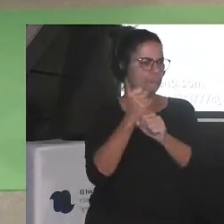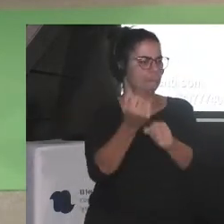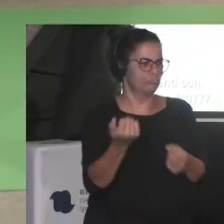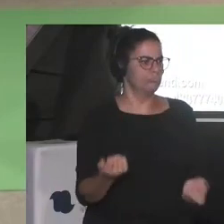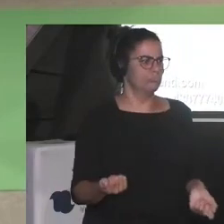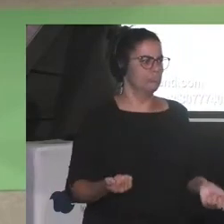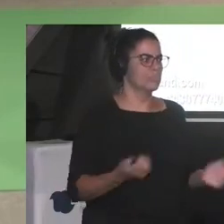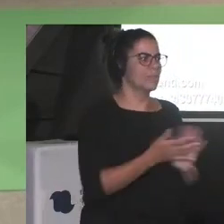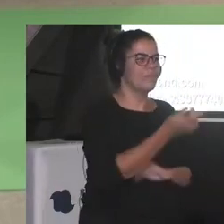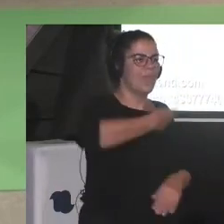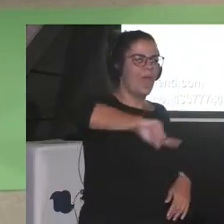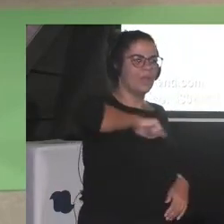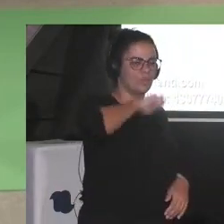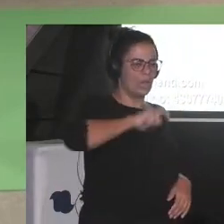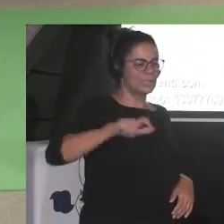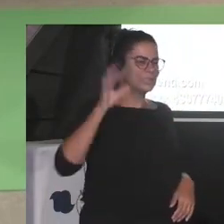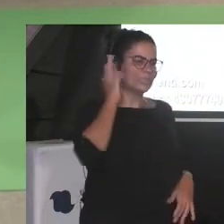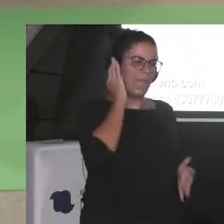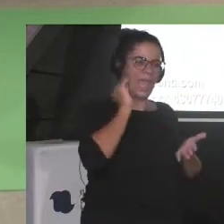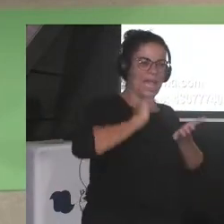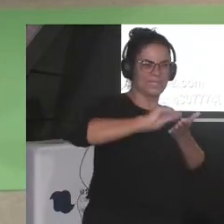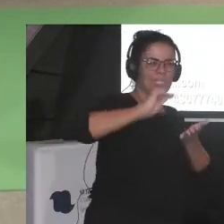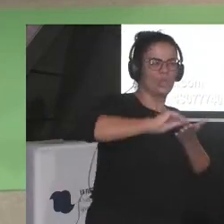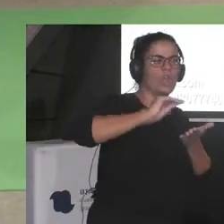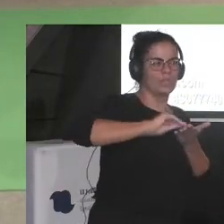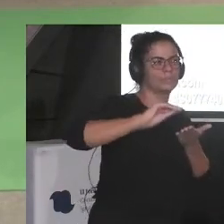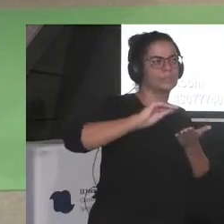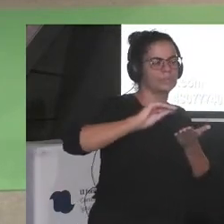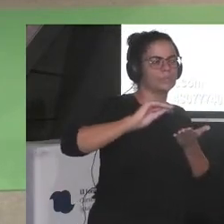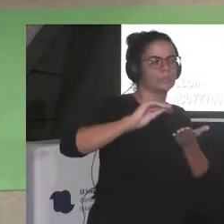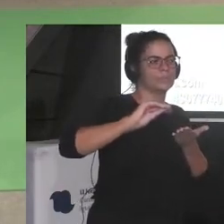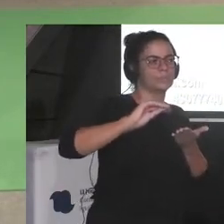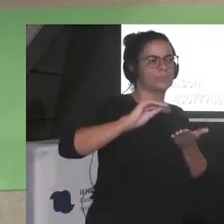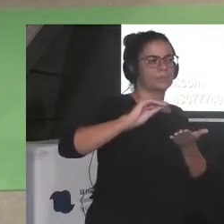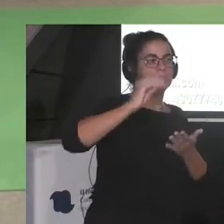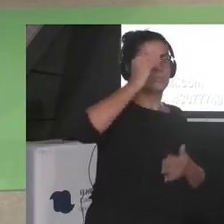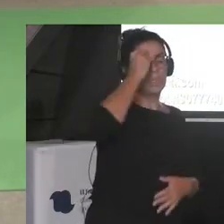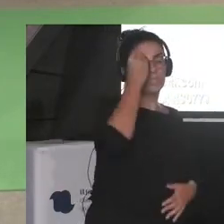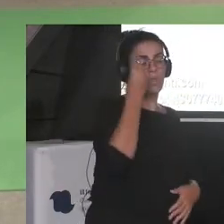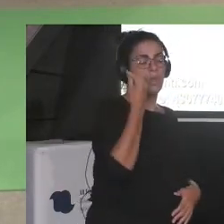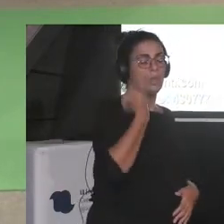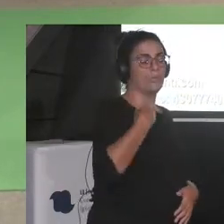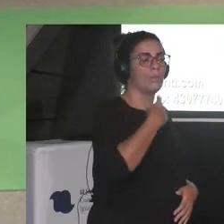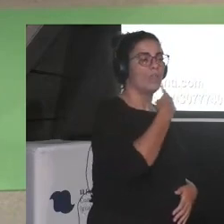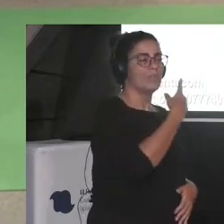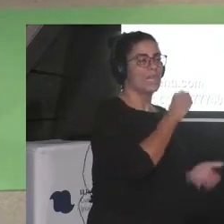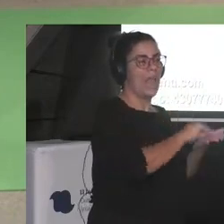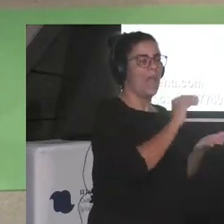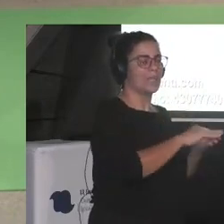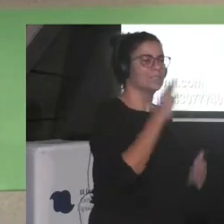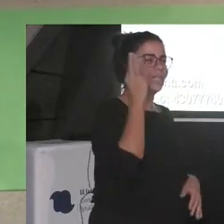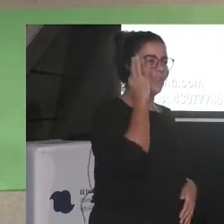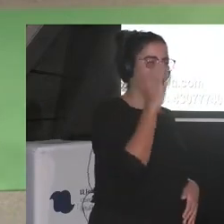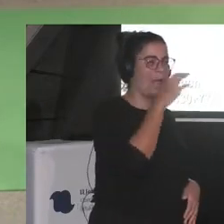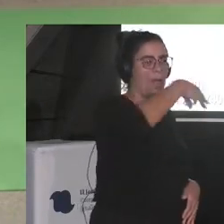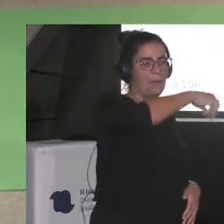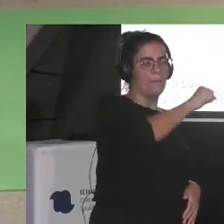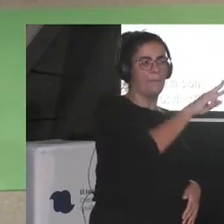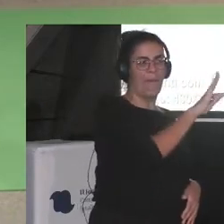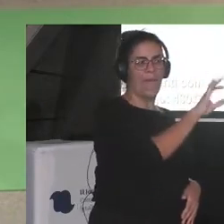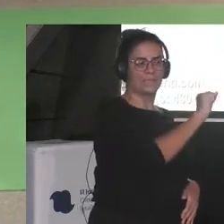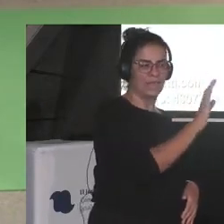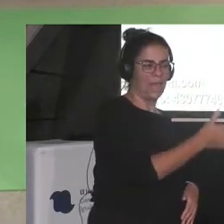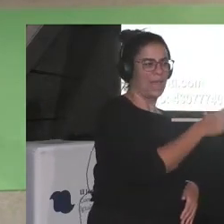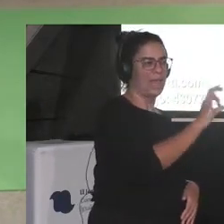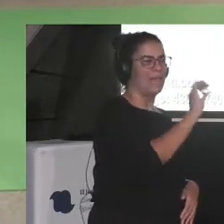somos escritoras creo como dice la escritora Marta Sanz que tratamos de hacer una literatura